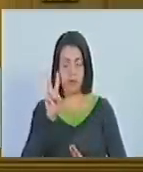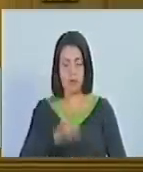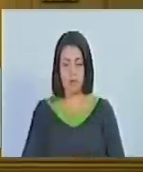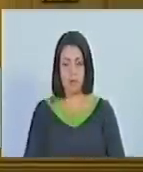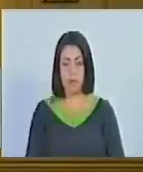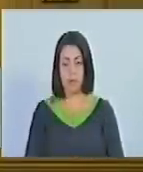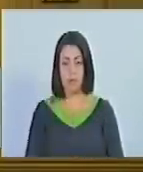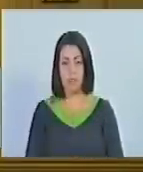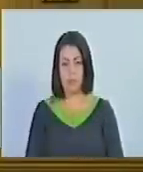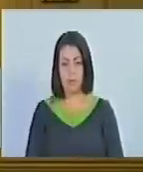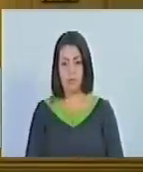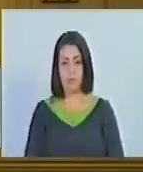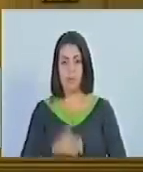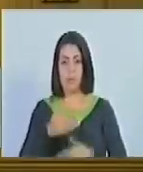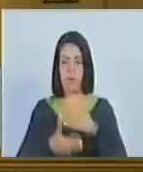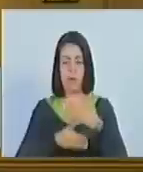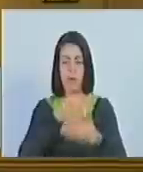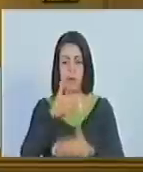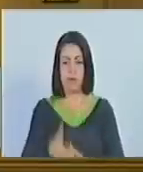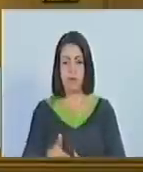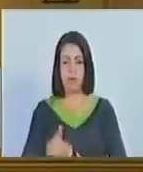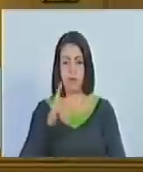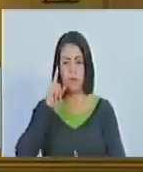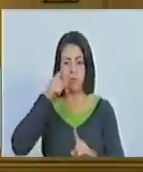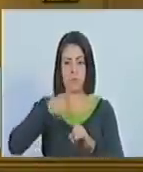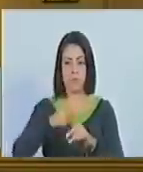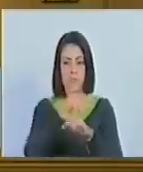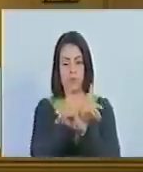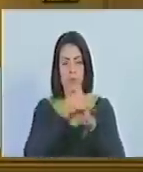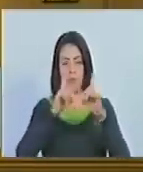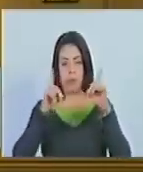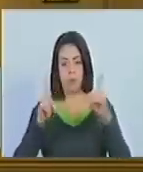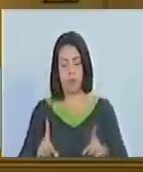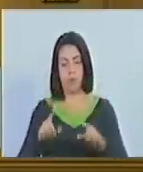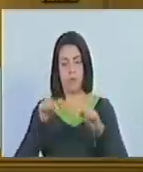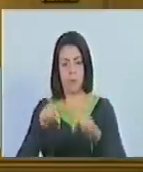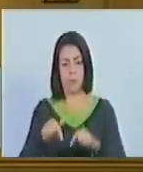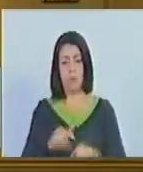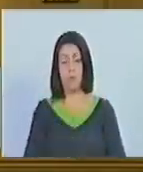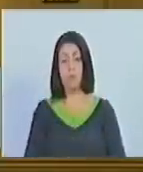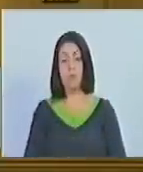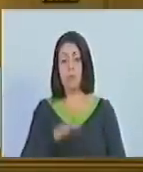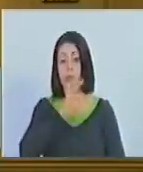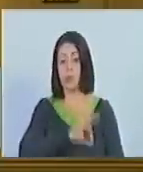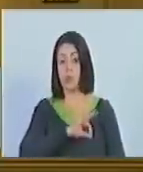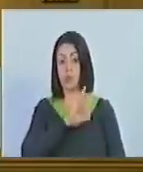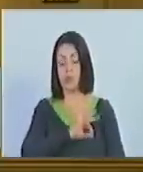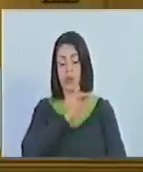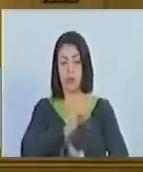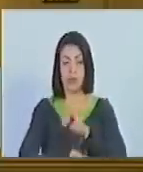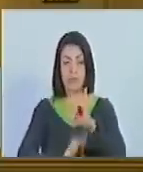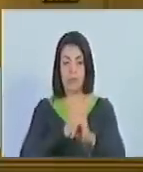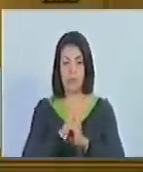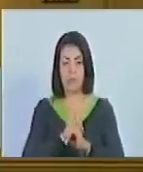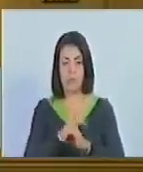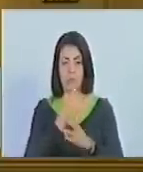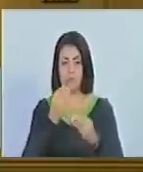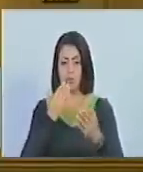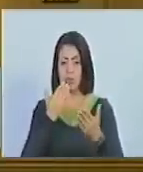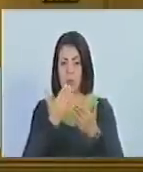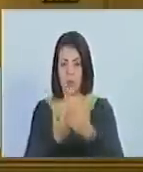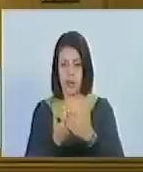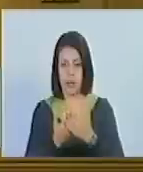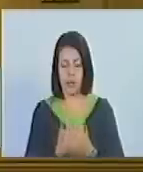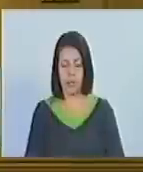de Venezuela de avanzar hacia la democratización de la sociedad internacional. Muchísimas